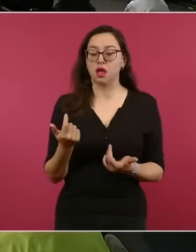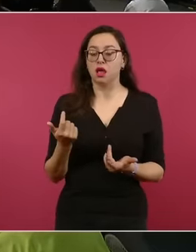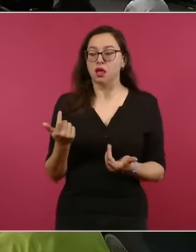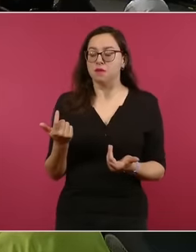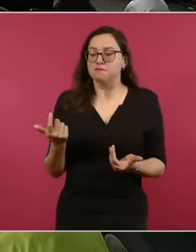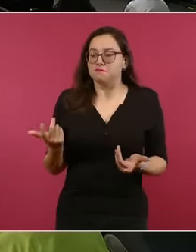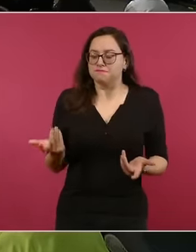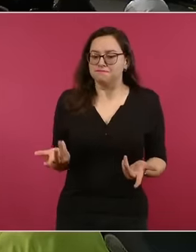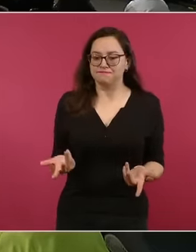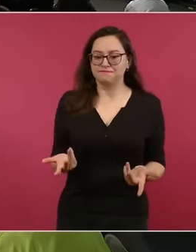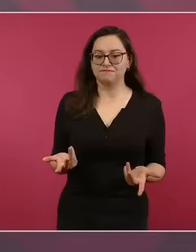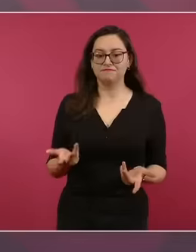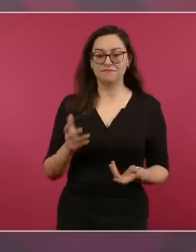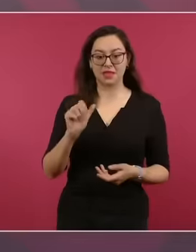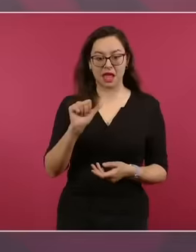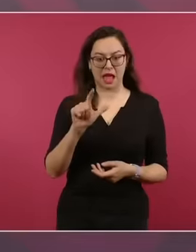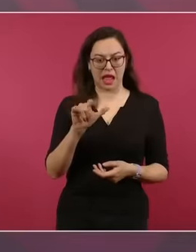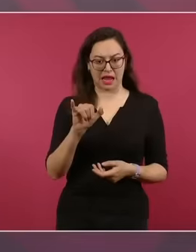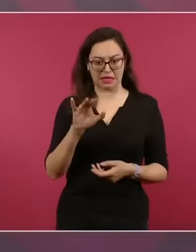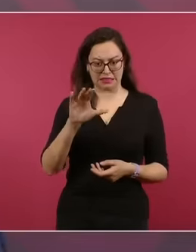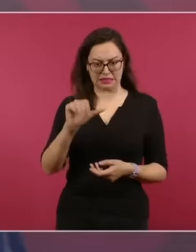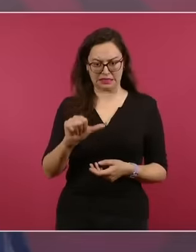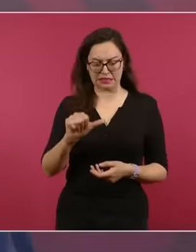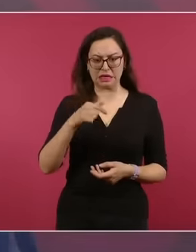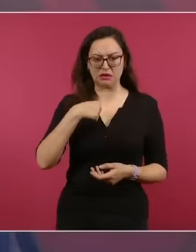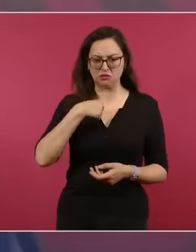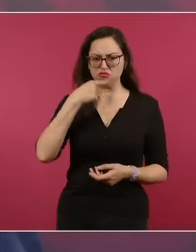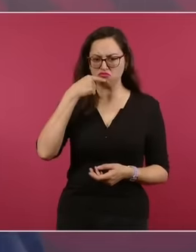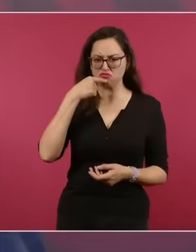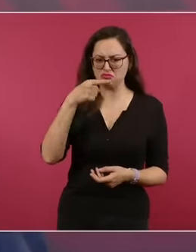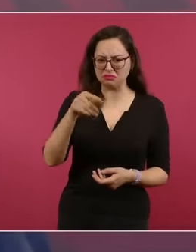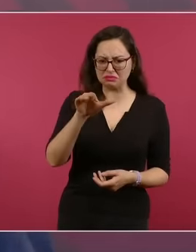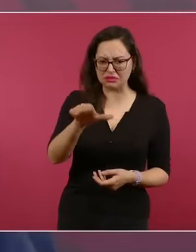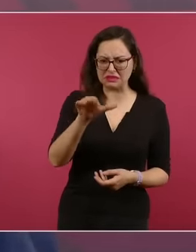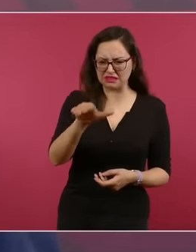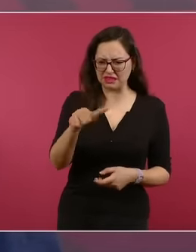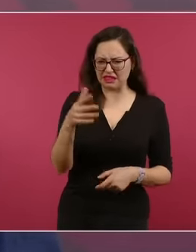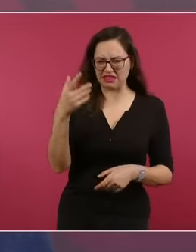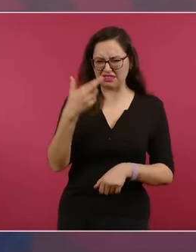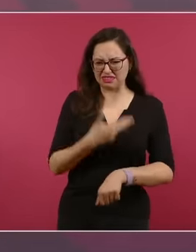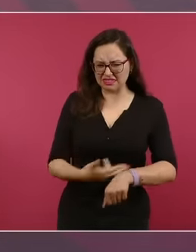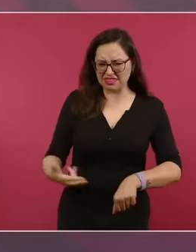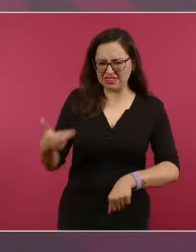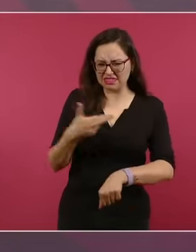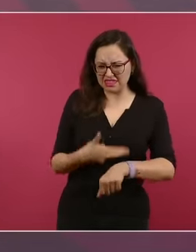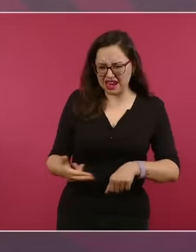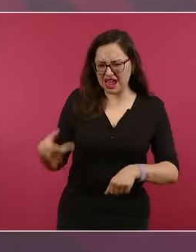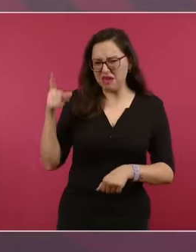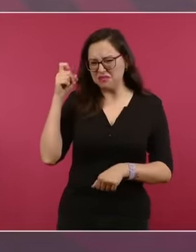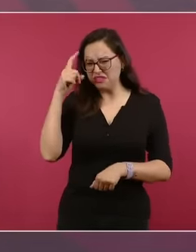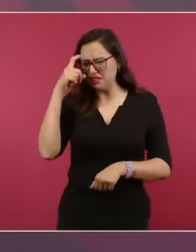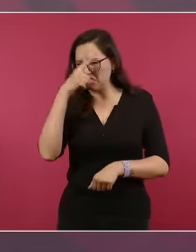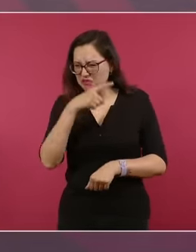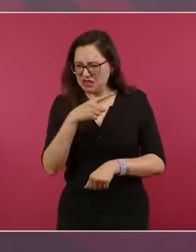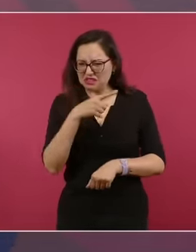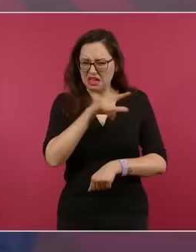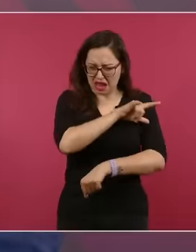no nos compliquemos si solicitamos